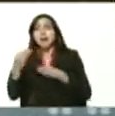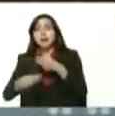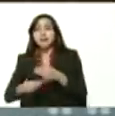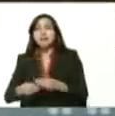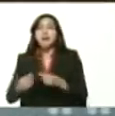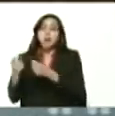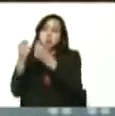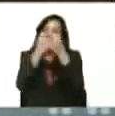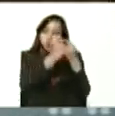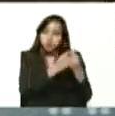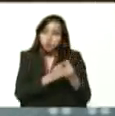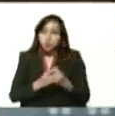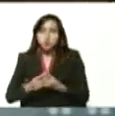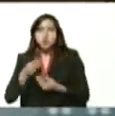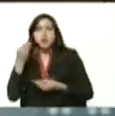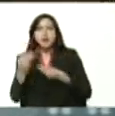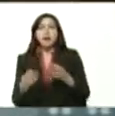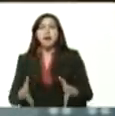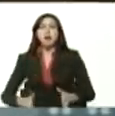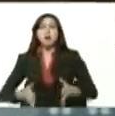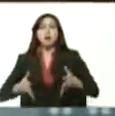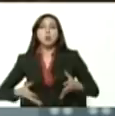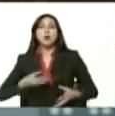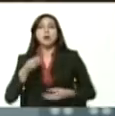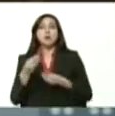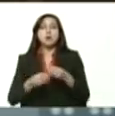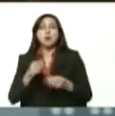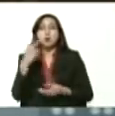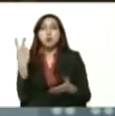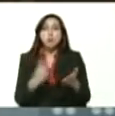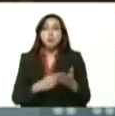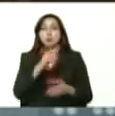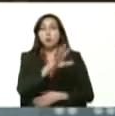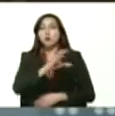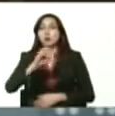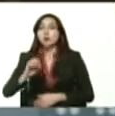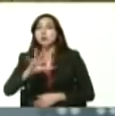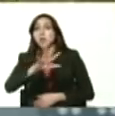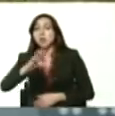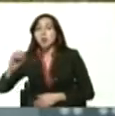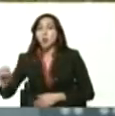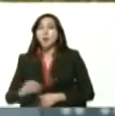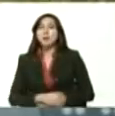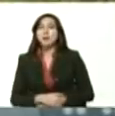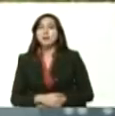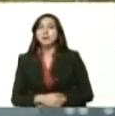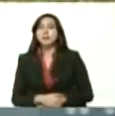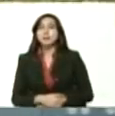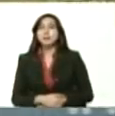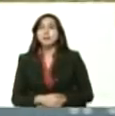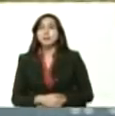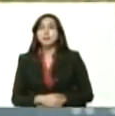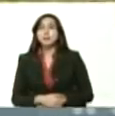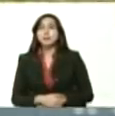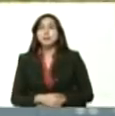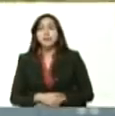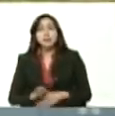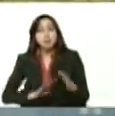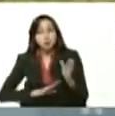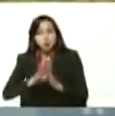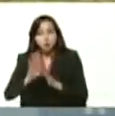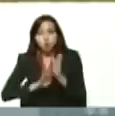la economía ha logrado la recuperación de 2.450 instancias productivas